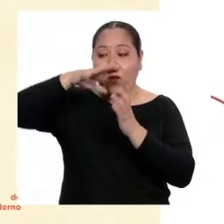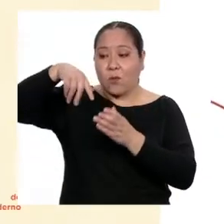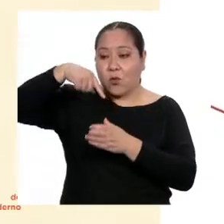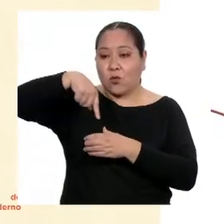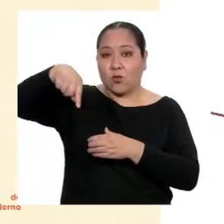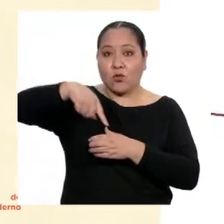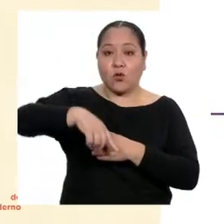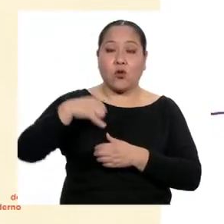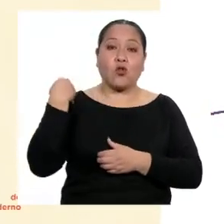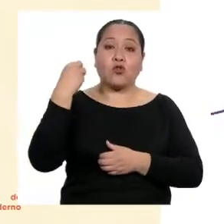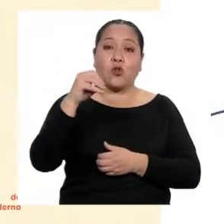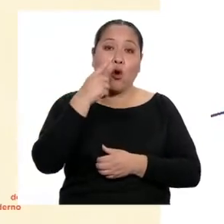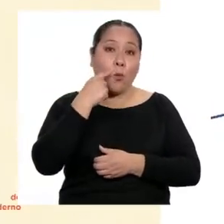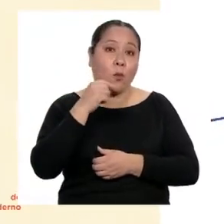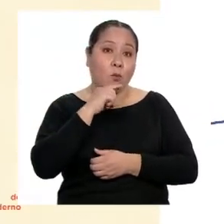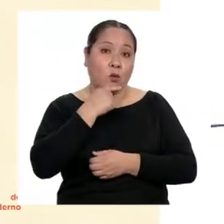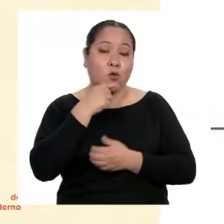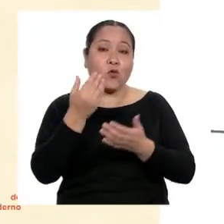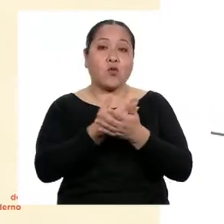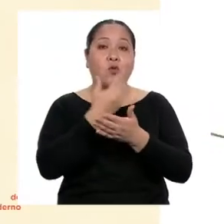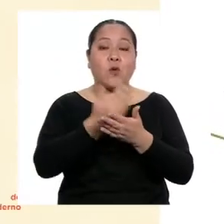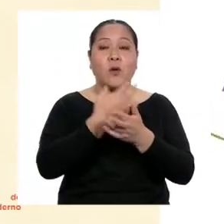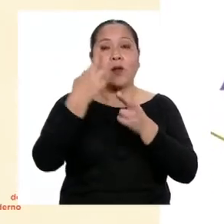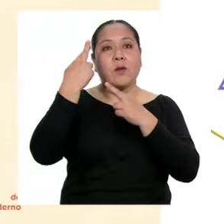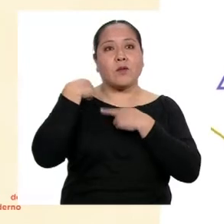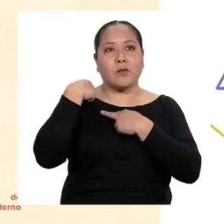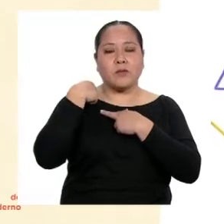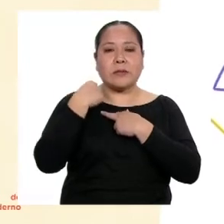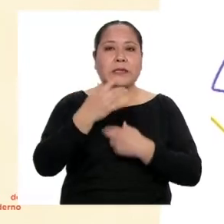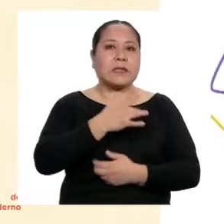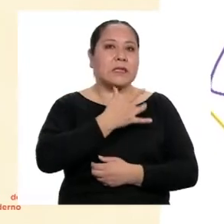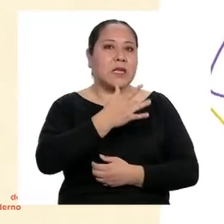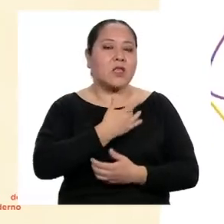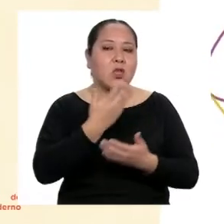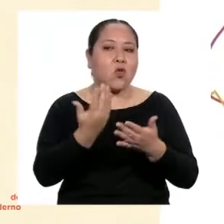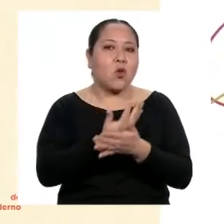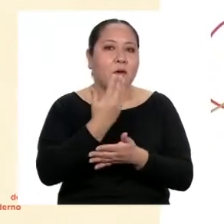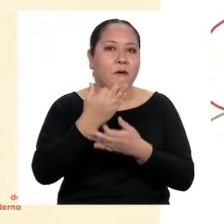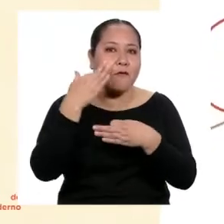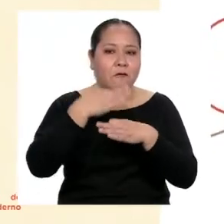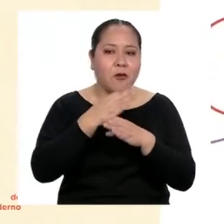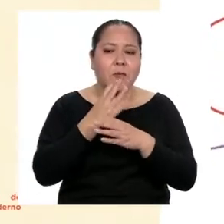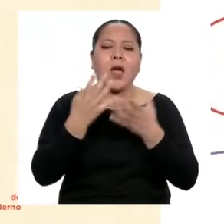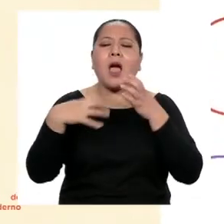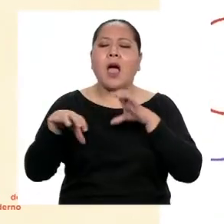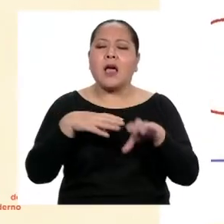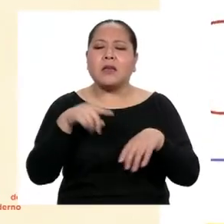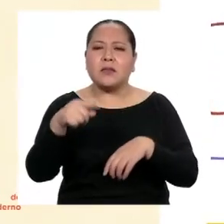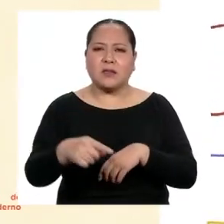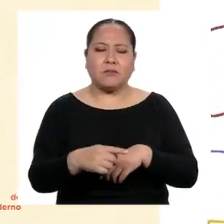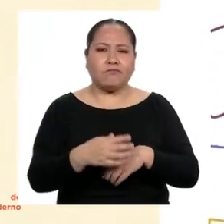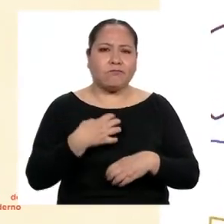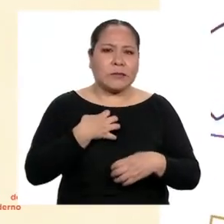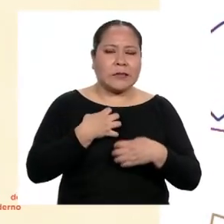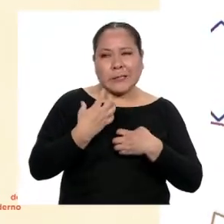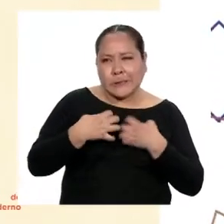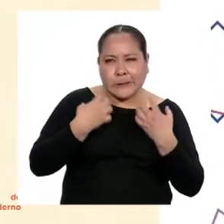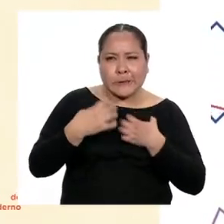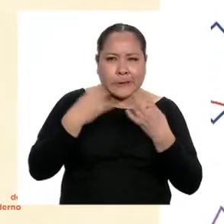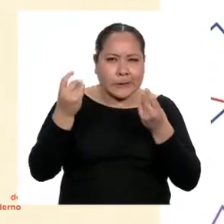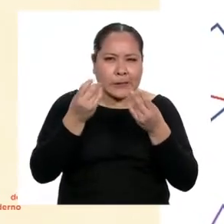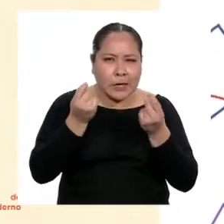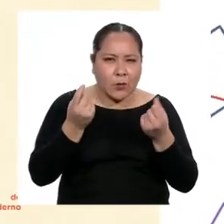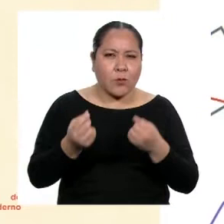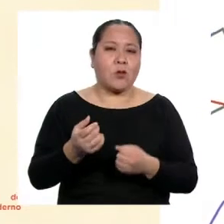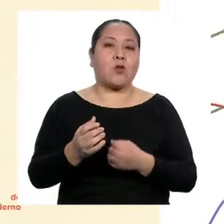nuevas responsabilidades, experimentan novedosas formas de hacer las cosas y reclaman impacientes su